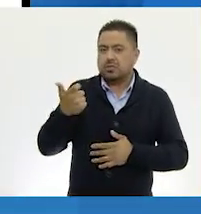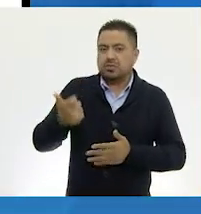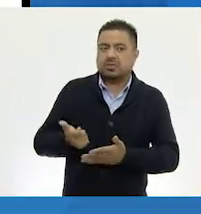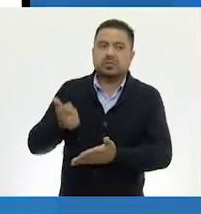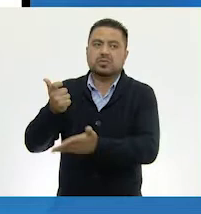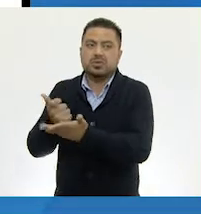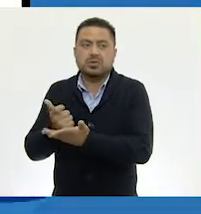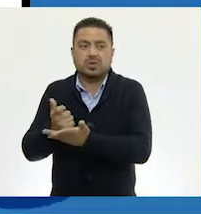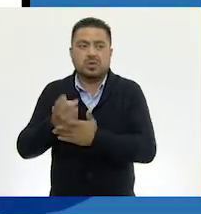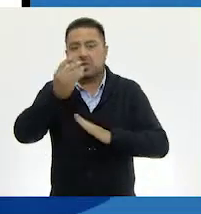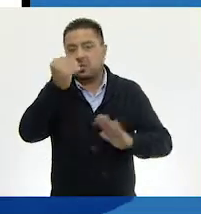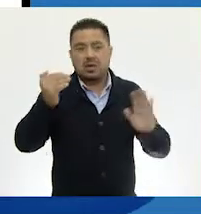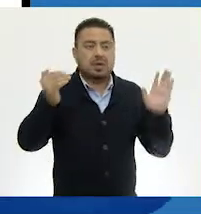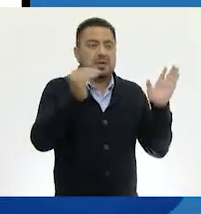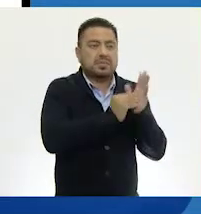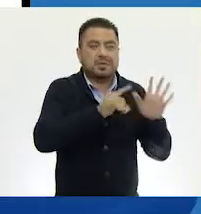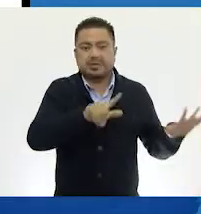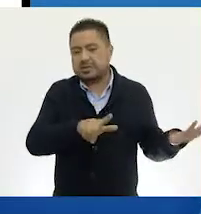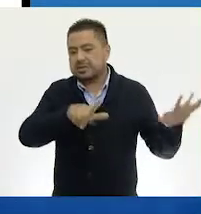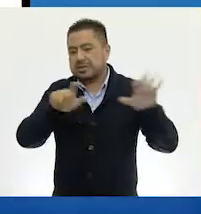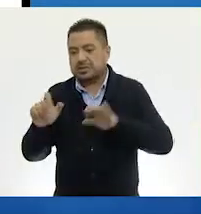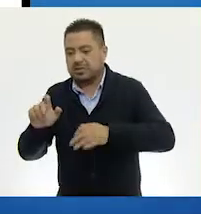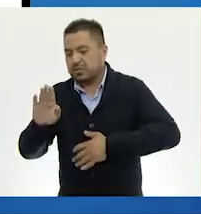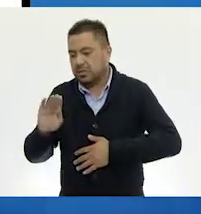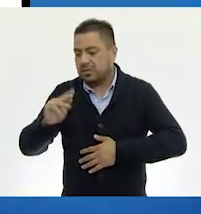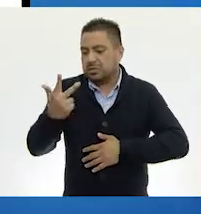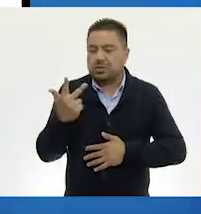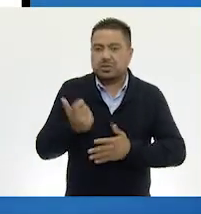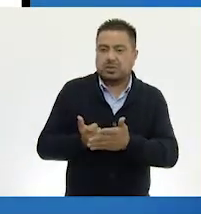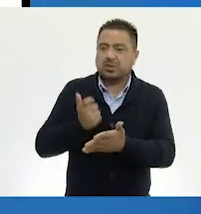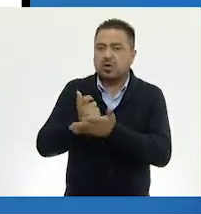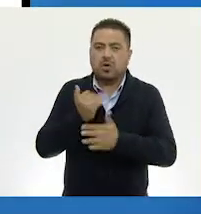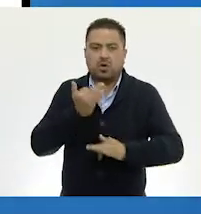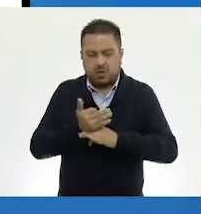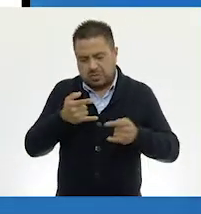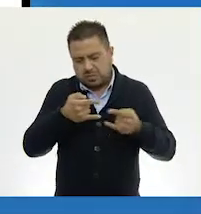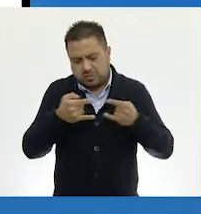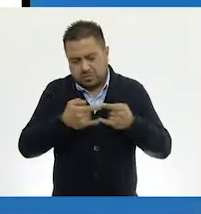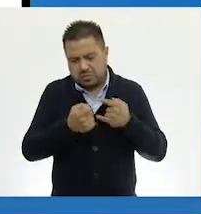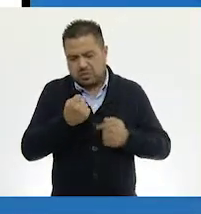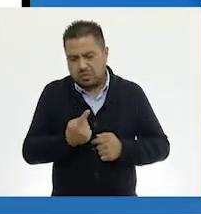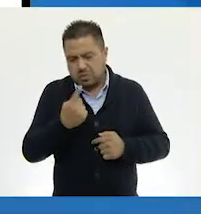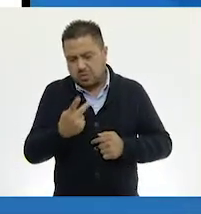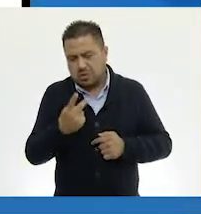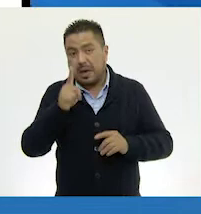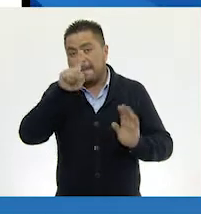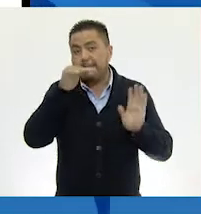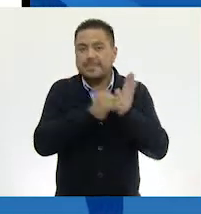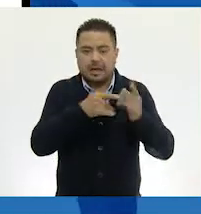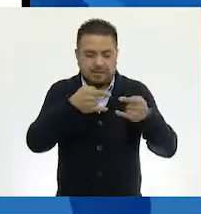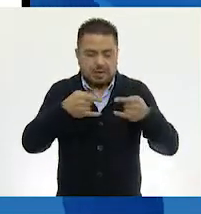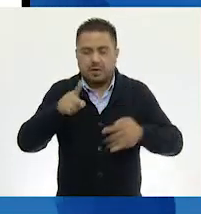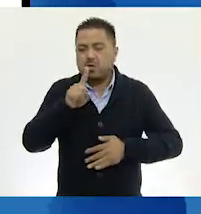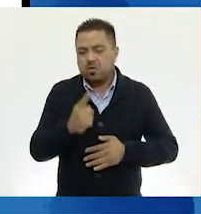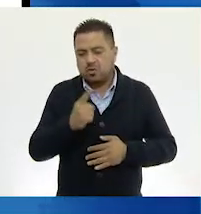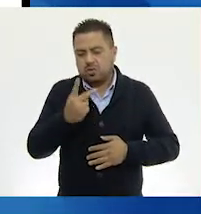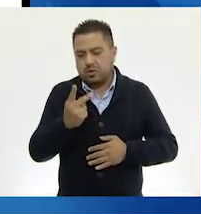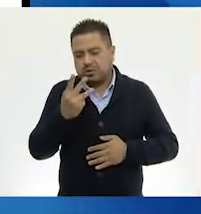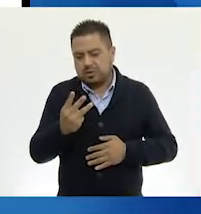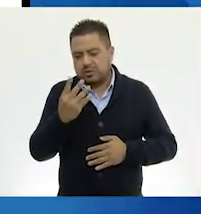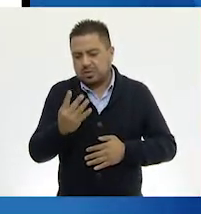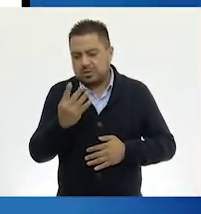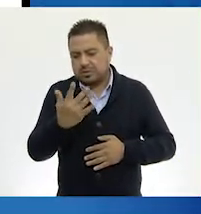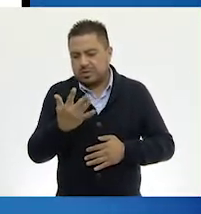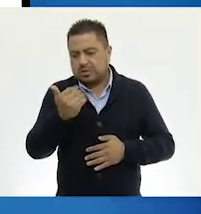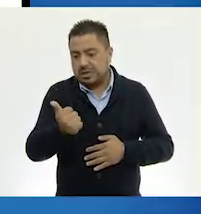Nueve mil setecientos noventa y ocho pesos. Muy Voy a contar billetes de mil. Uno, dos, tres, cuatro, cinco, seis, siete, ocho,